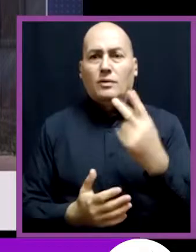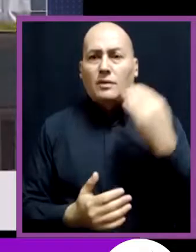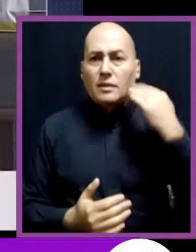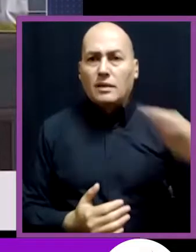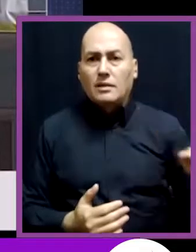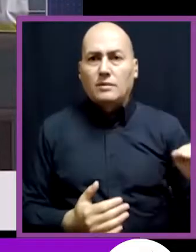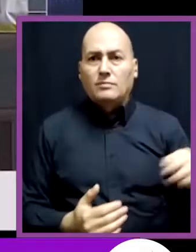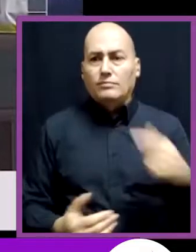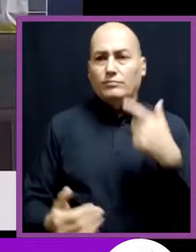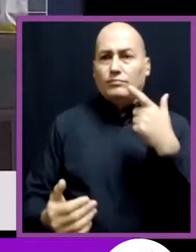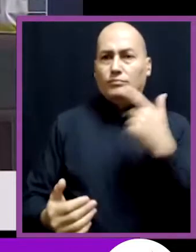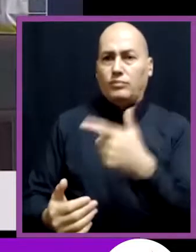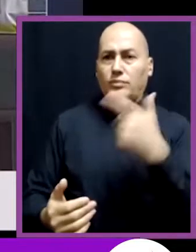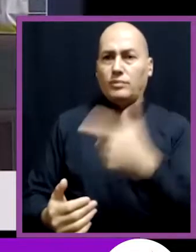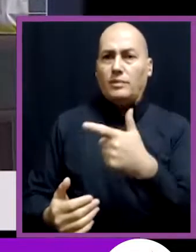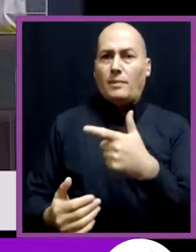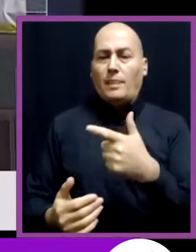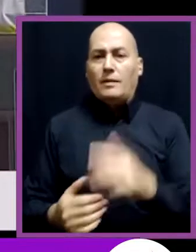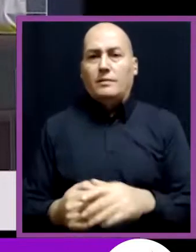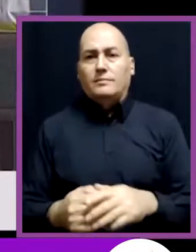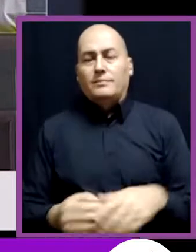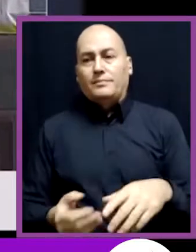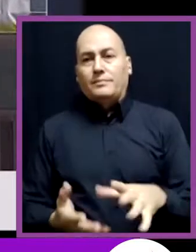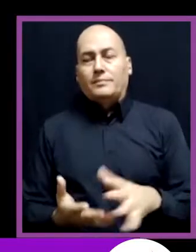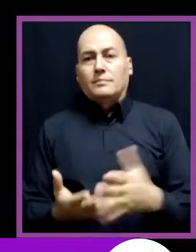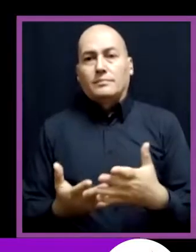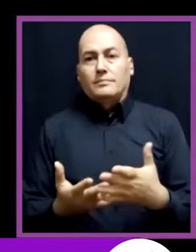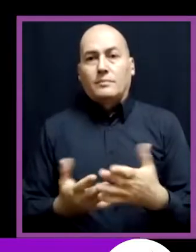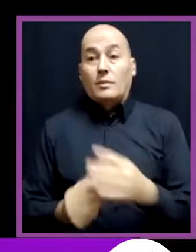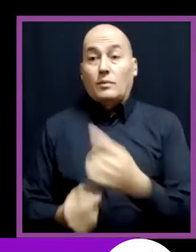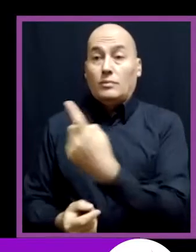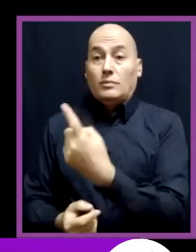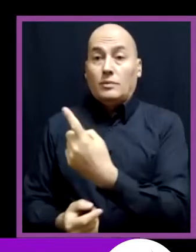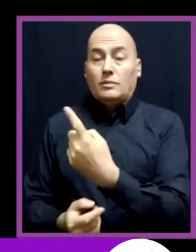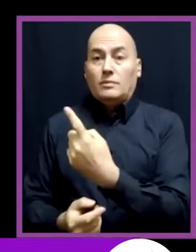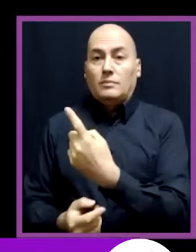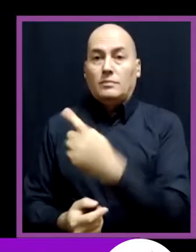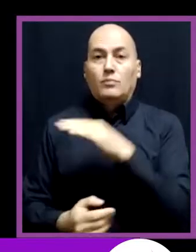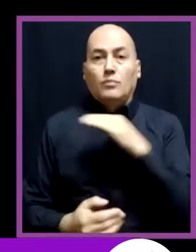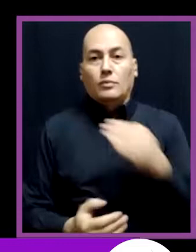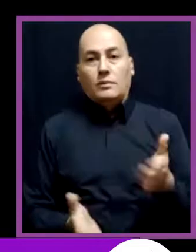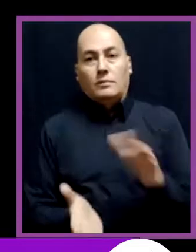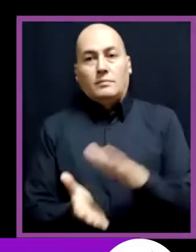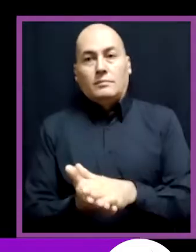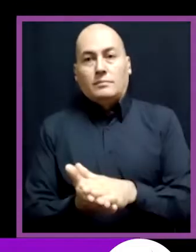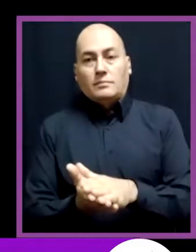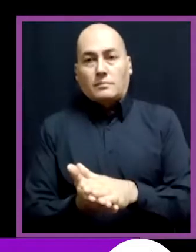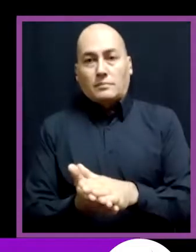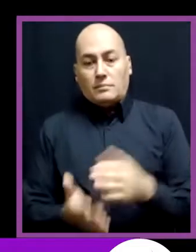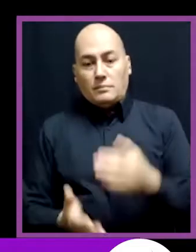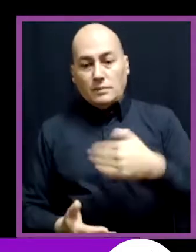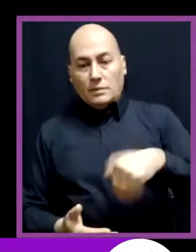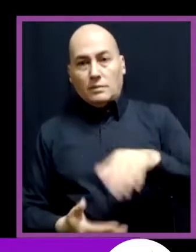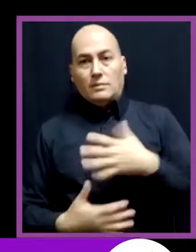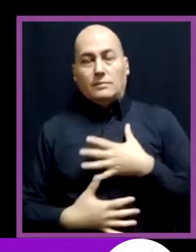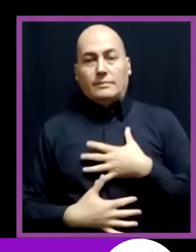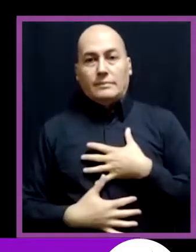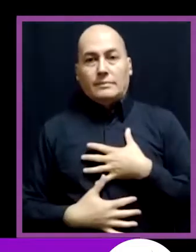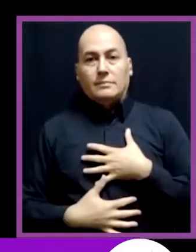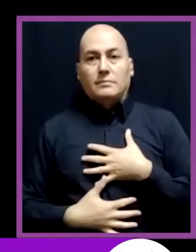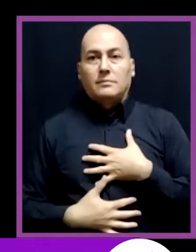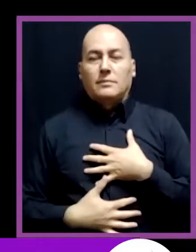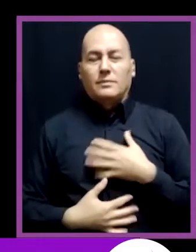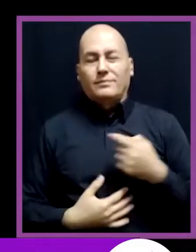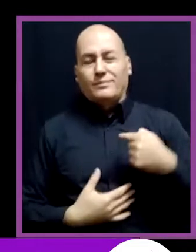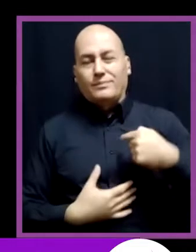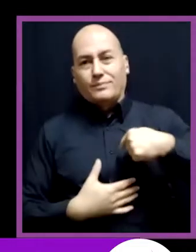menores de edad fueron baleados en la población sin copinos. A uno de ellos le arrebataron la vida y a todos nosotros nos